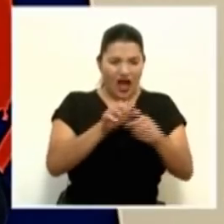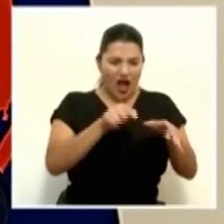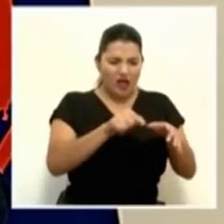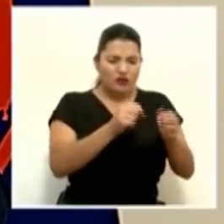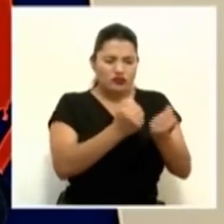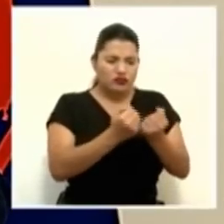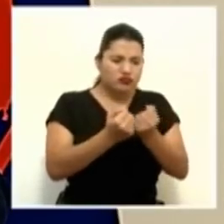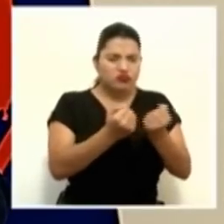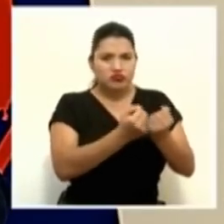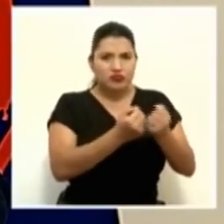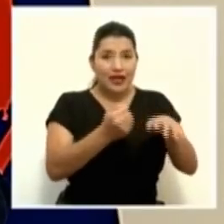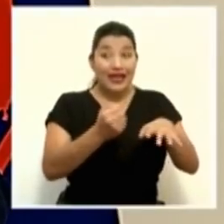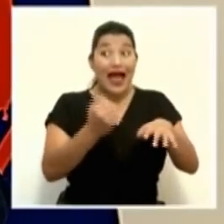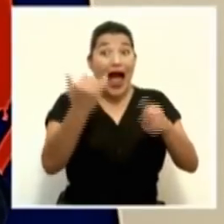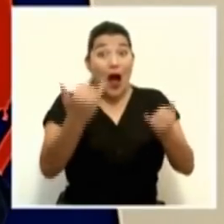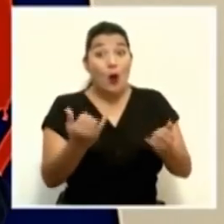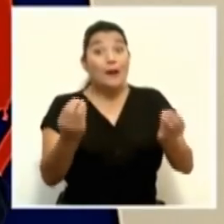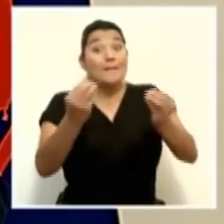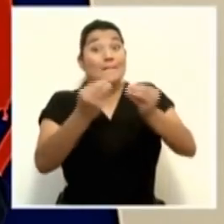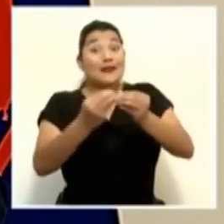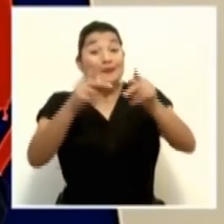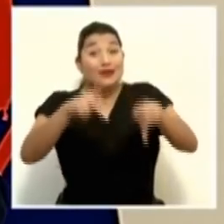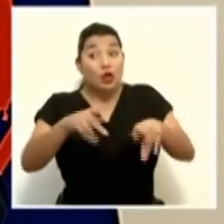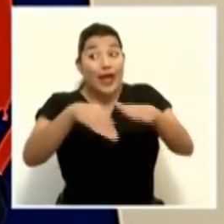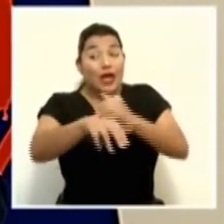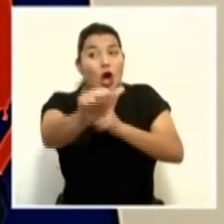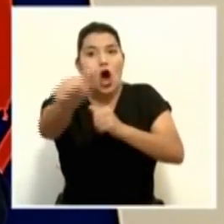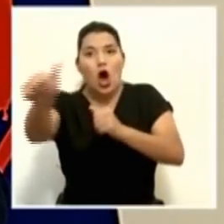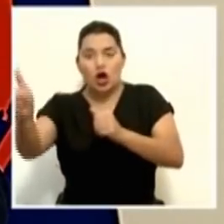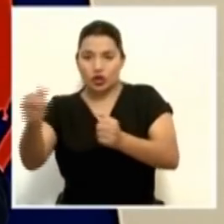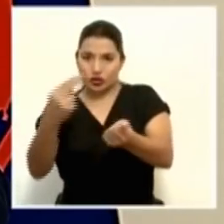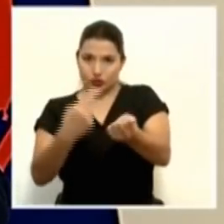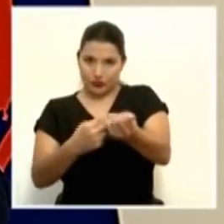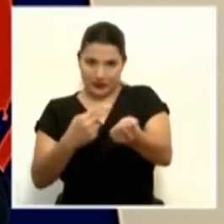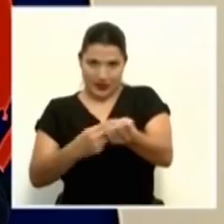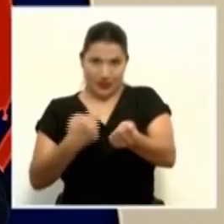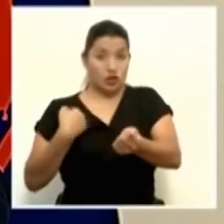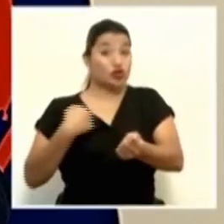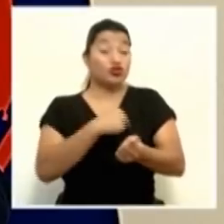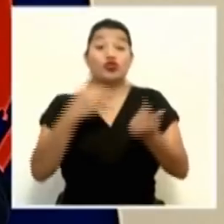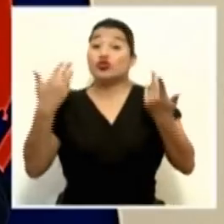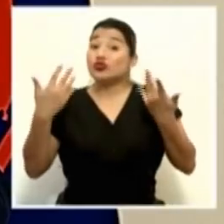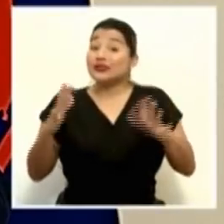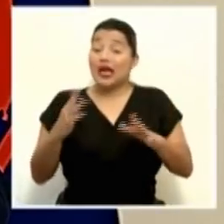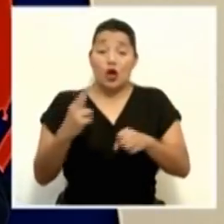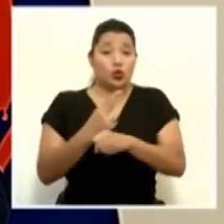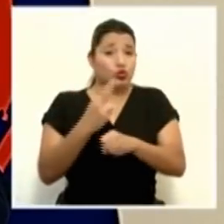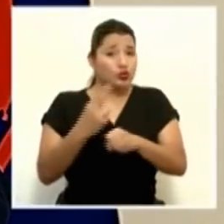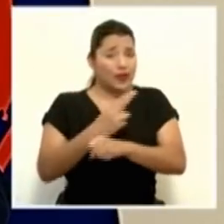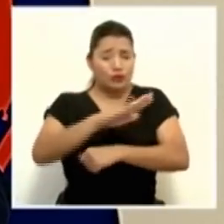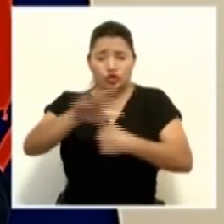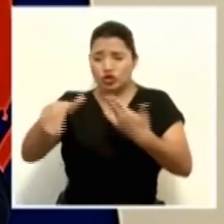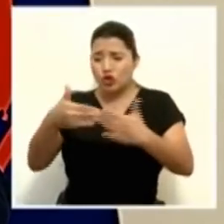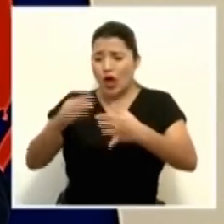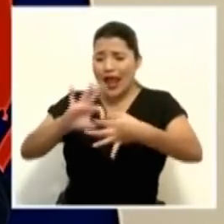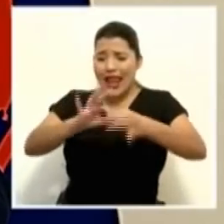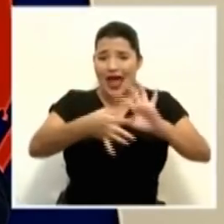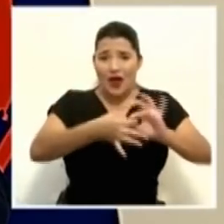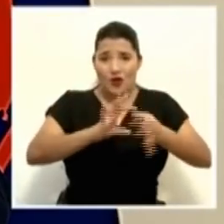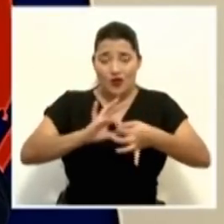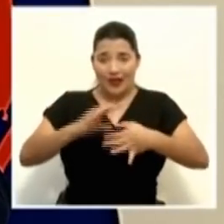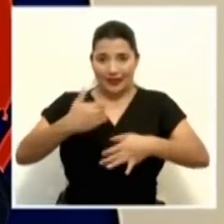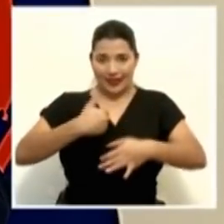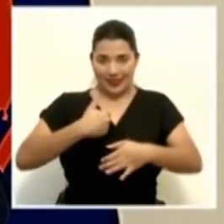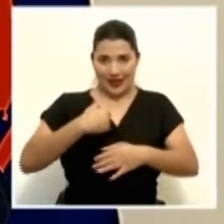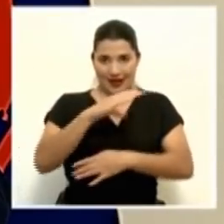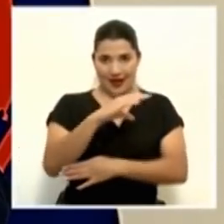hospitales. Estamos usando la red completa de la Caja para atender esta pandemia. Y eso es algo